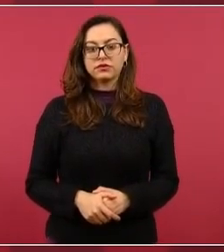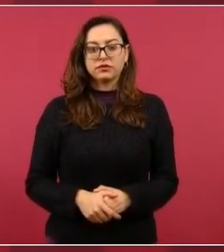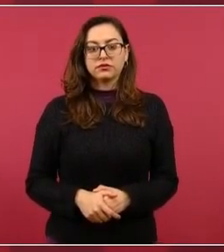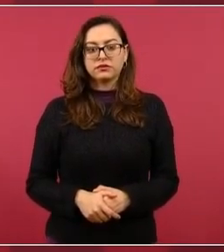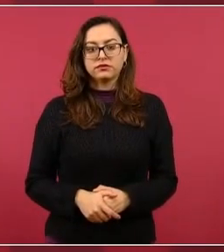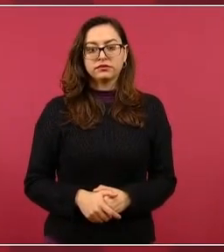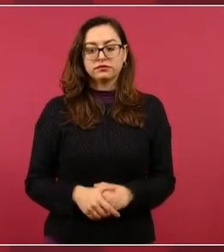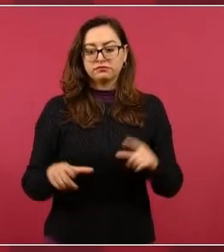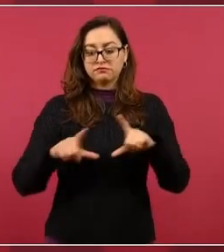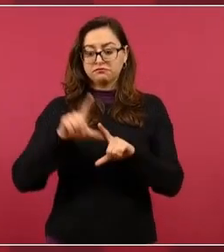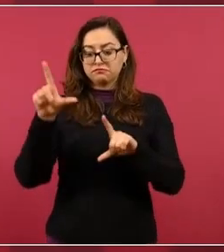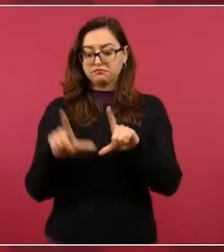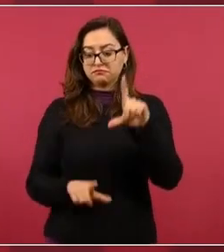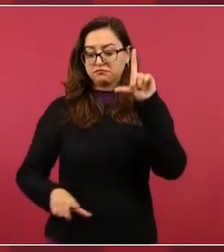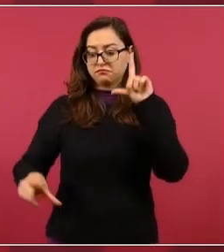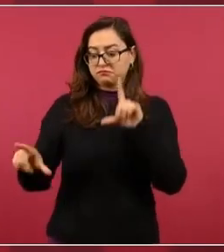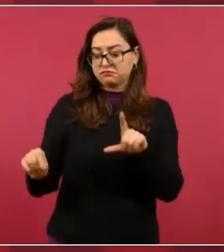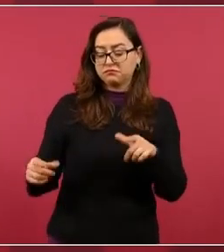pública